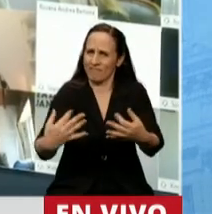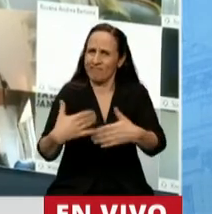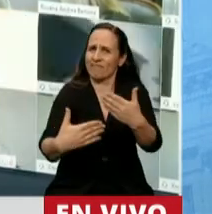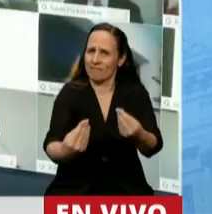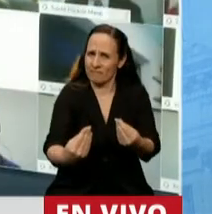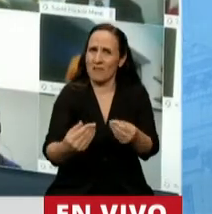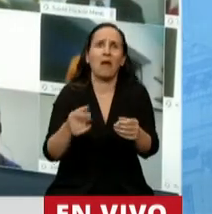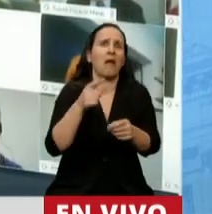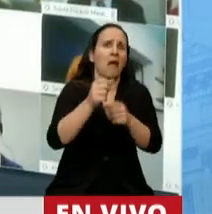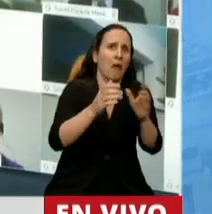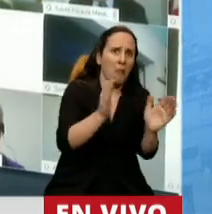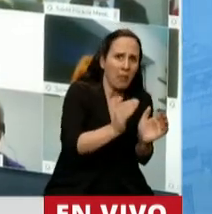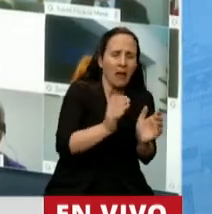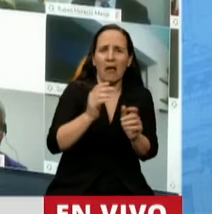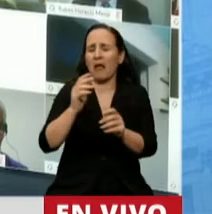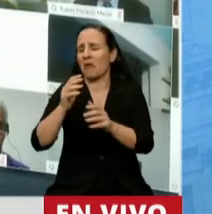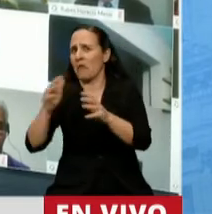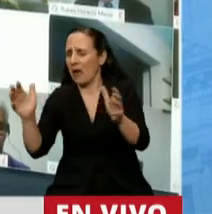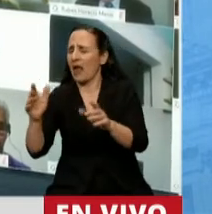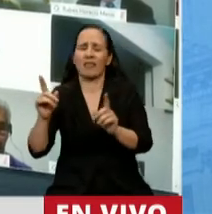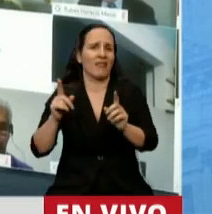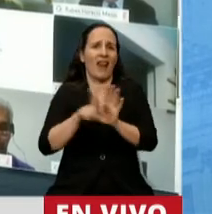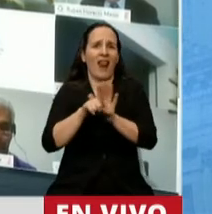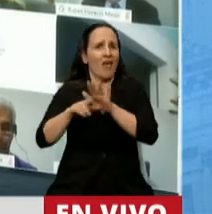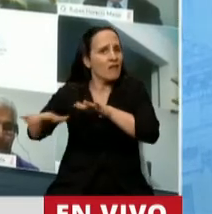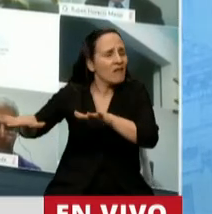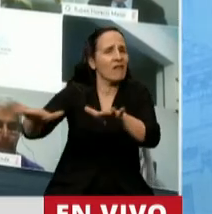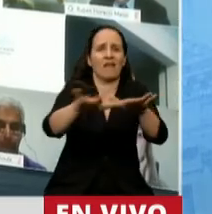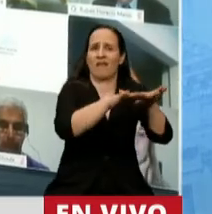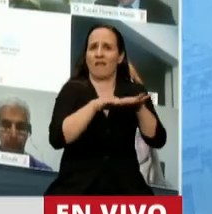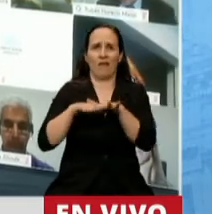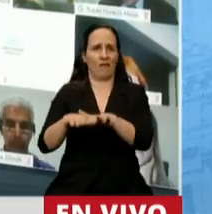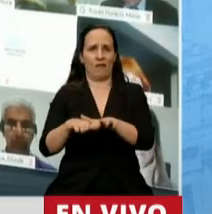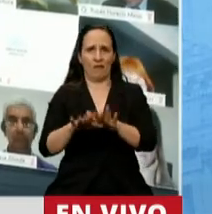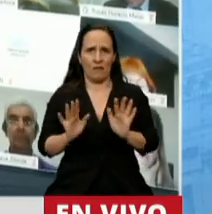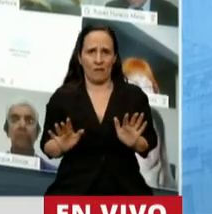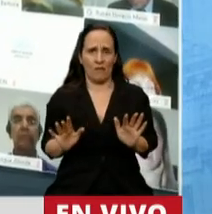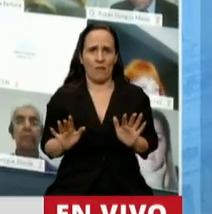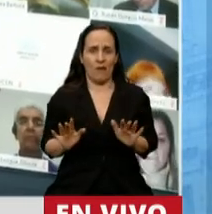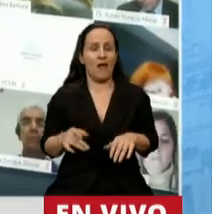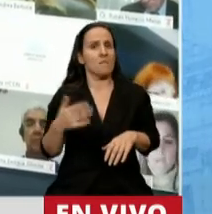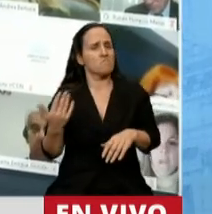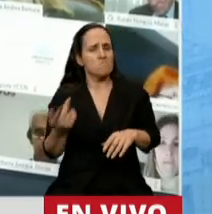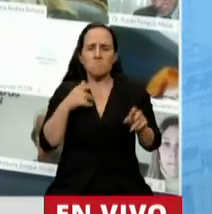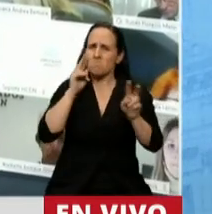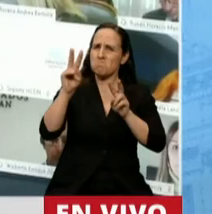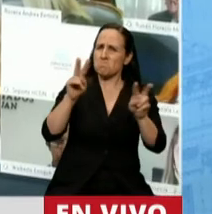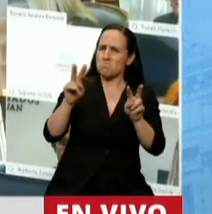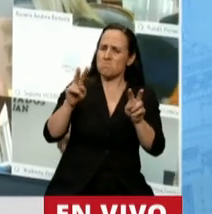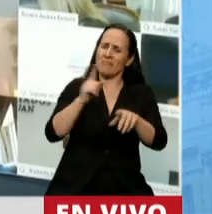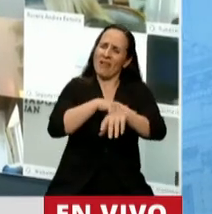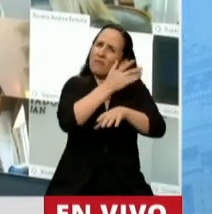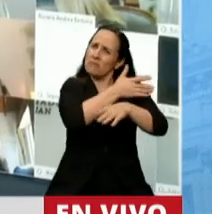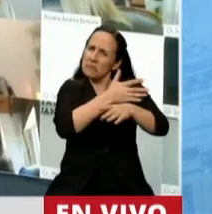pequeños. Es una ley igualitaria, equitativa. Y cuando he escuchado todo este